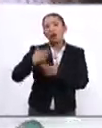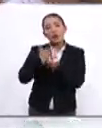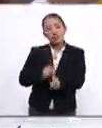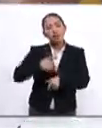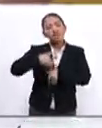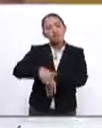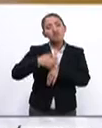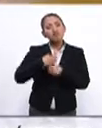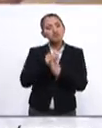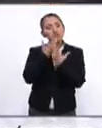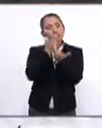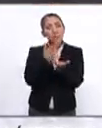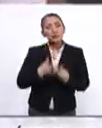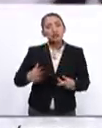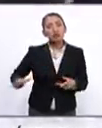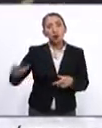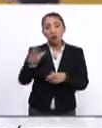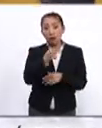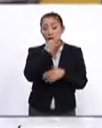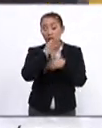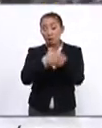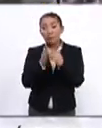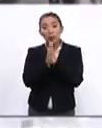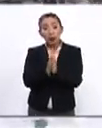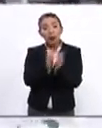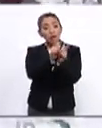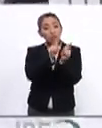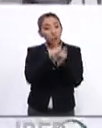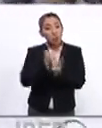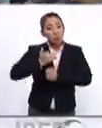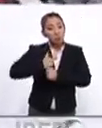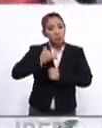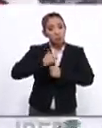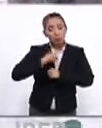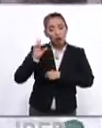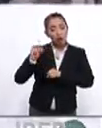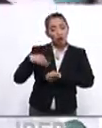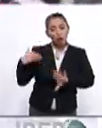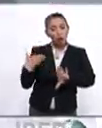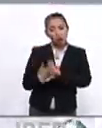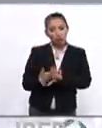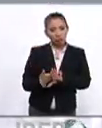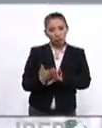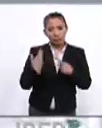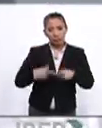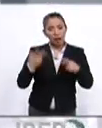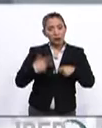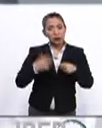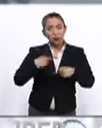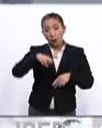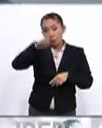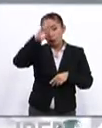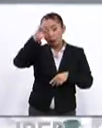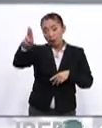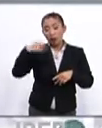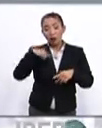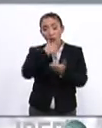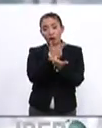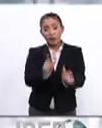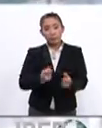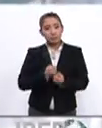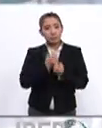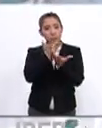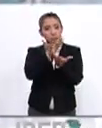protesta y a la manifestación pública e hizo un llamado a las Fuerzas Armadas a abstenerse de cualquier acción que restrinja el ejercicio de la